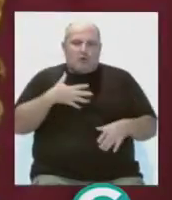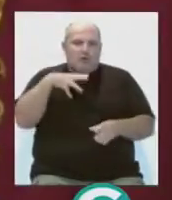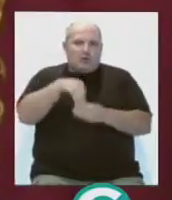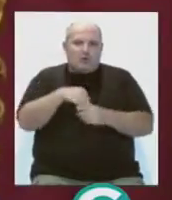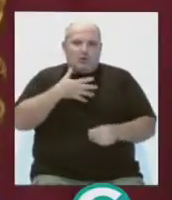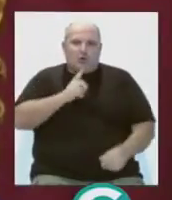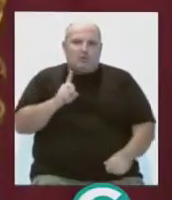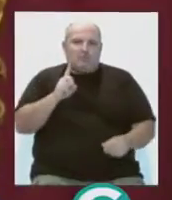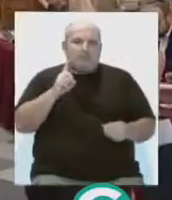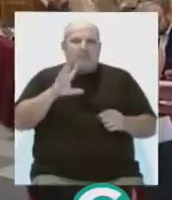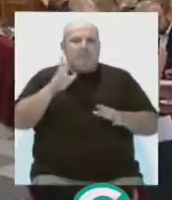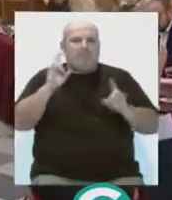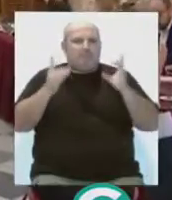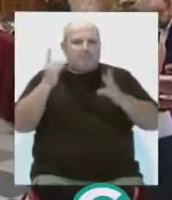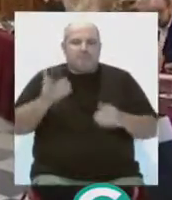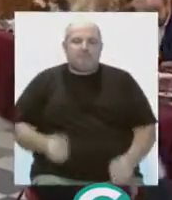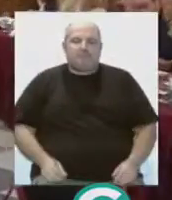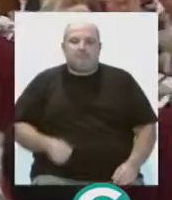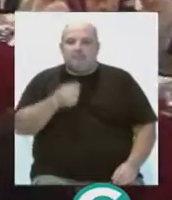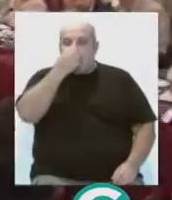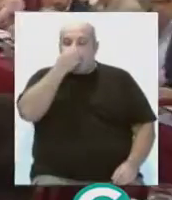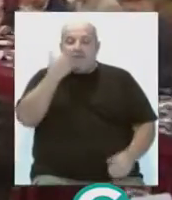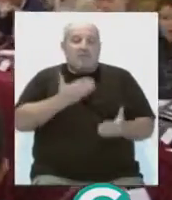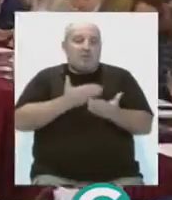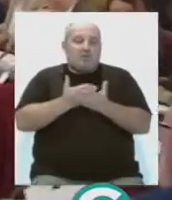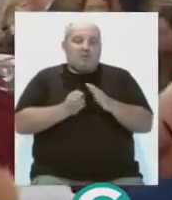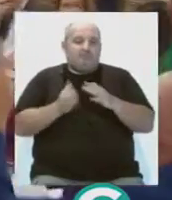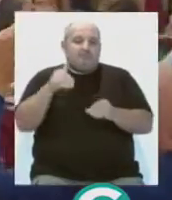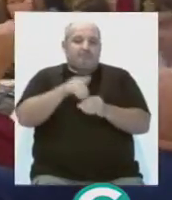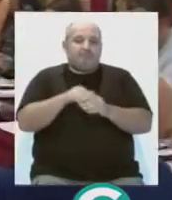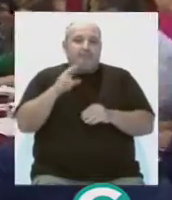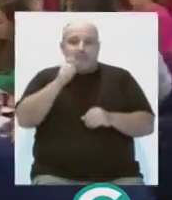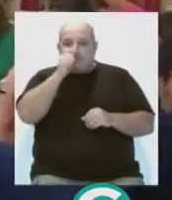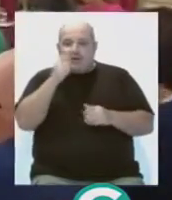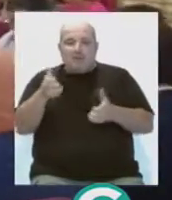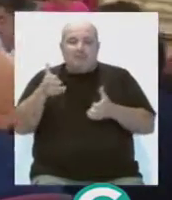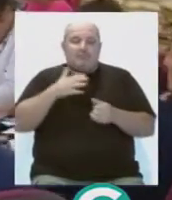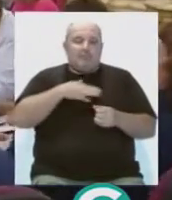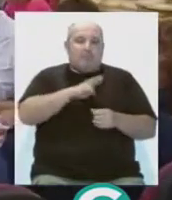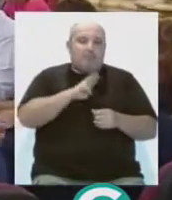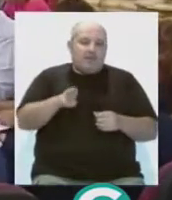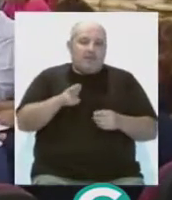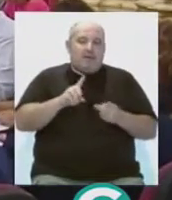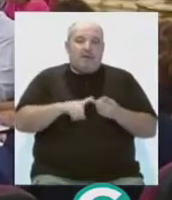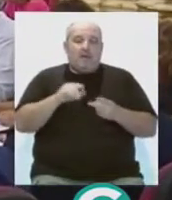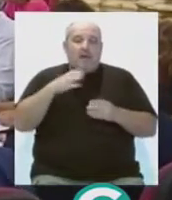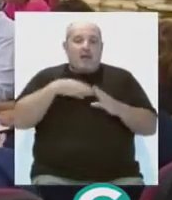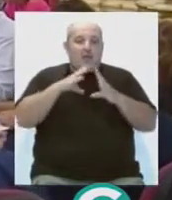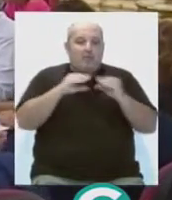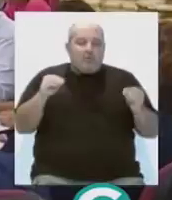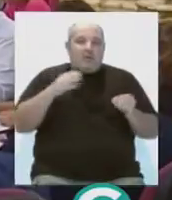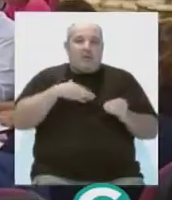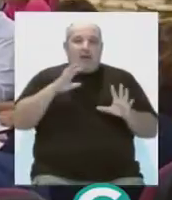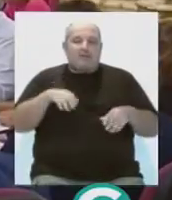entrar en esta pantomima. Finalmente, la propuesta ha salido adelante con los apoyos de Partido Socialista, Partido Popular, Andalucistas,